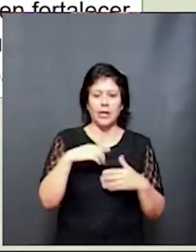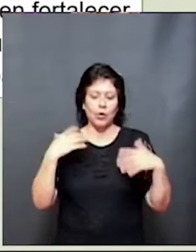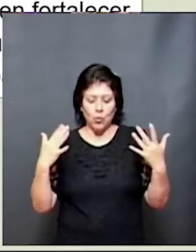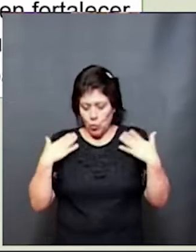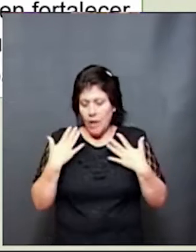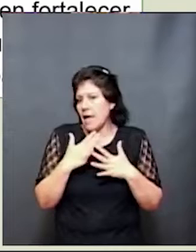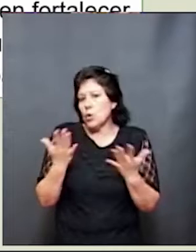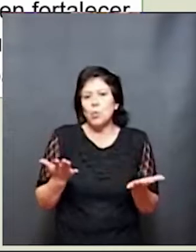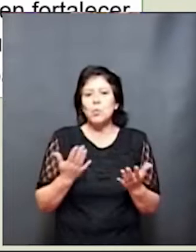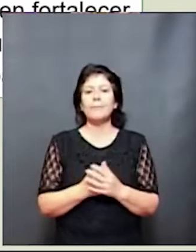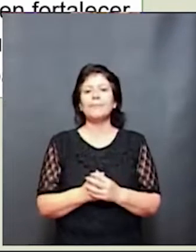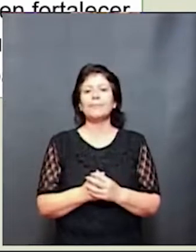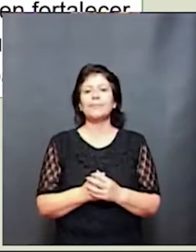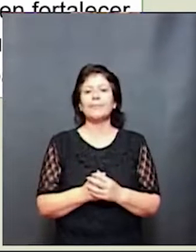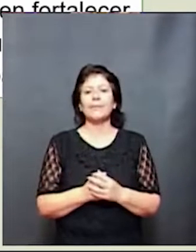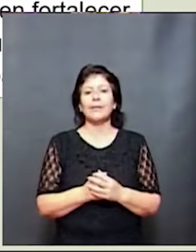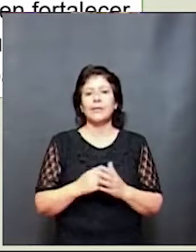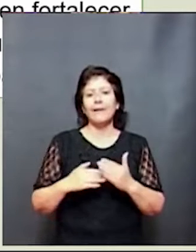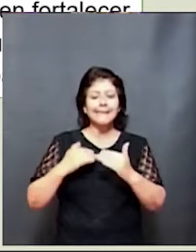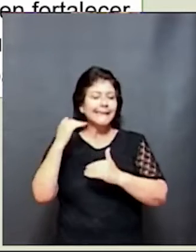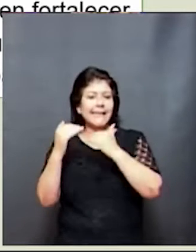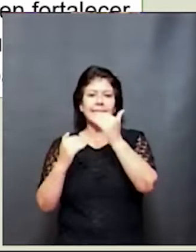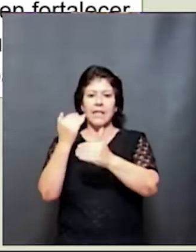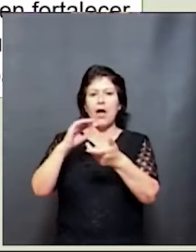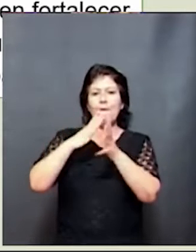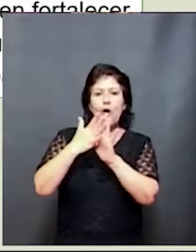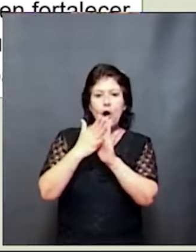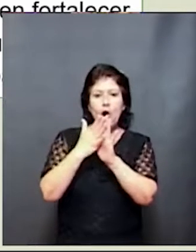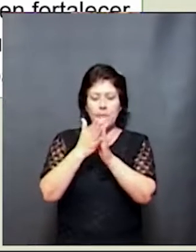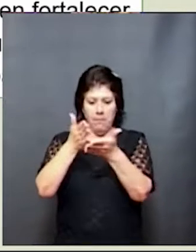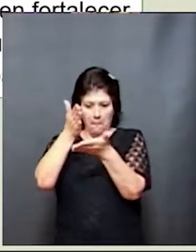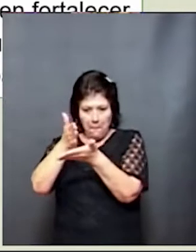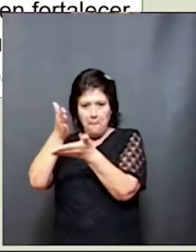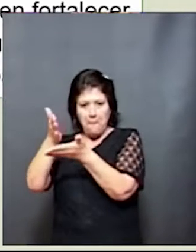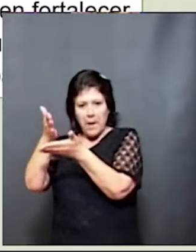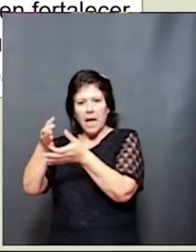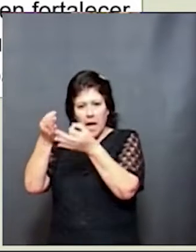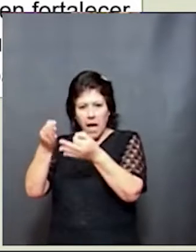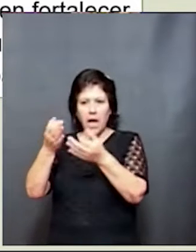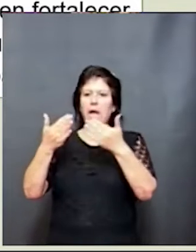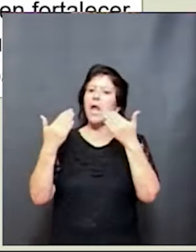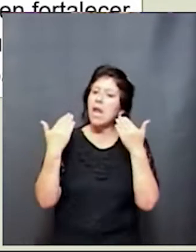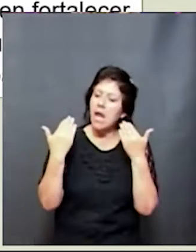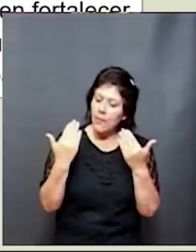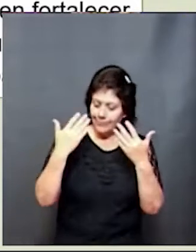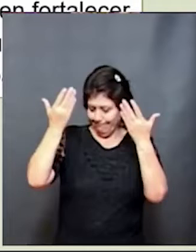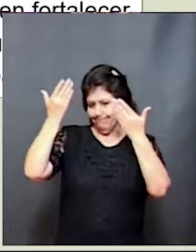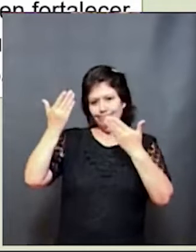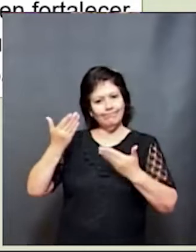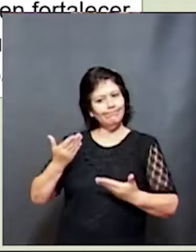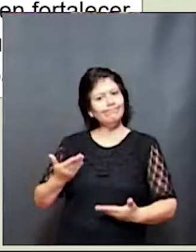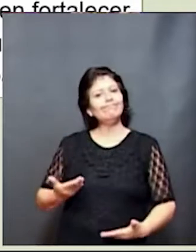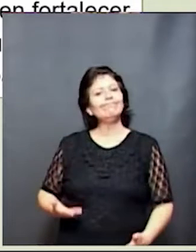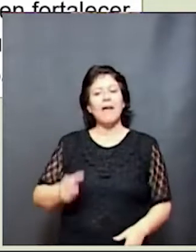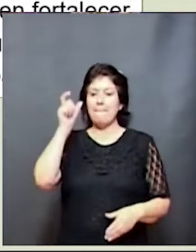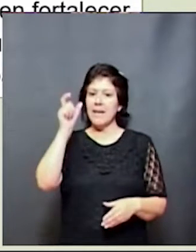se vayan desarrollando de manera equilibrada, organizada y nos permitan convertirnos en un individuo, en una